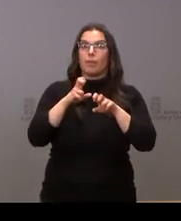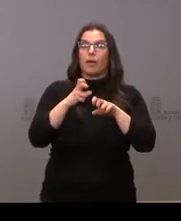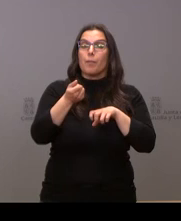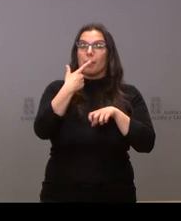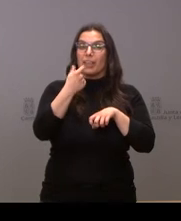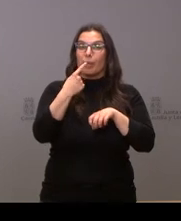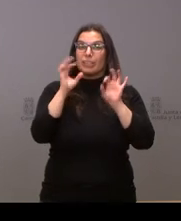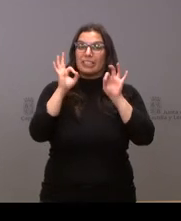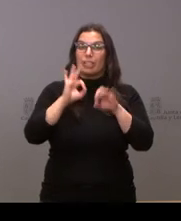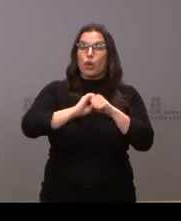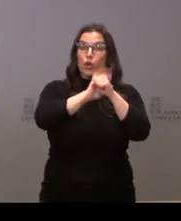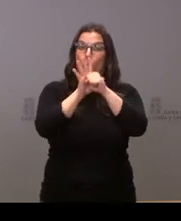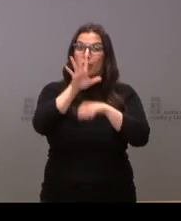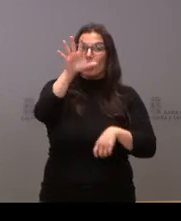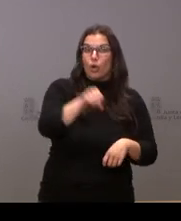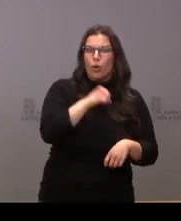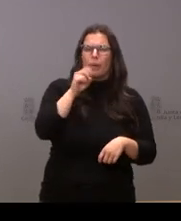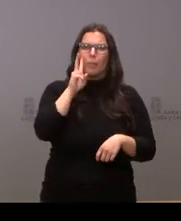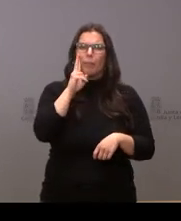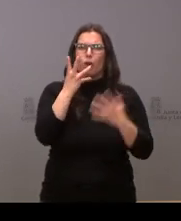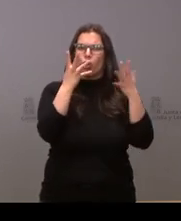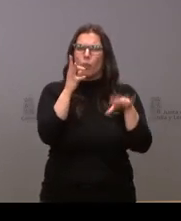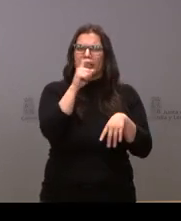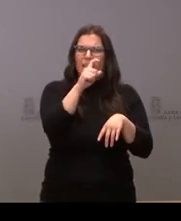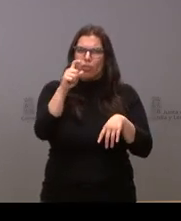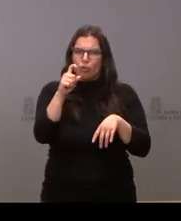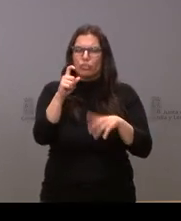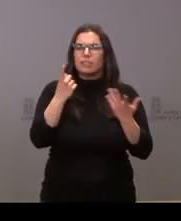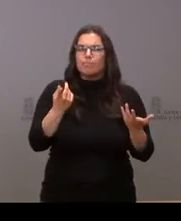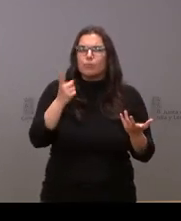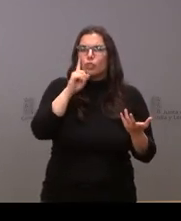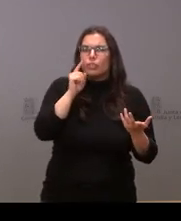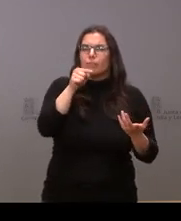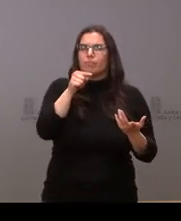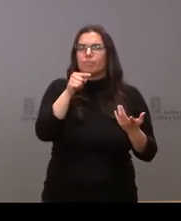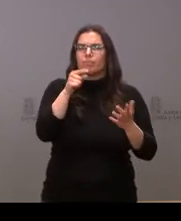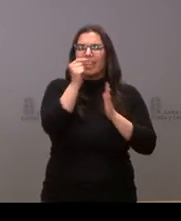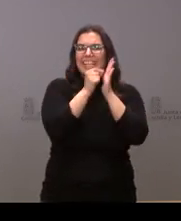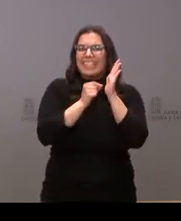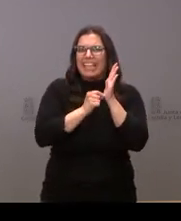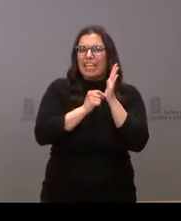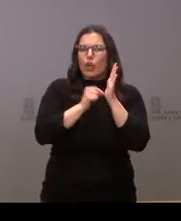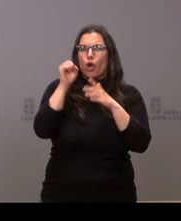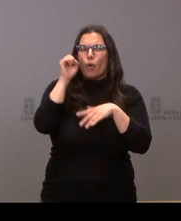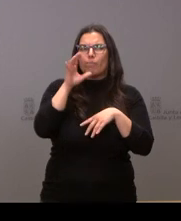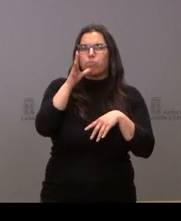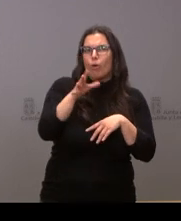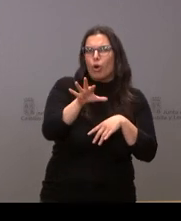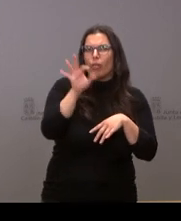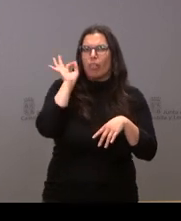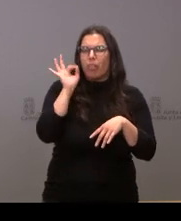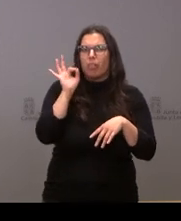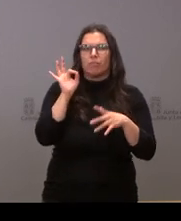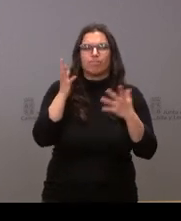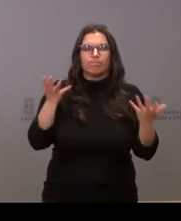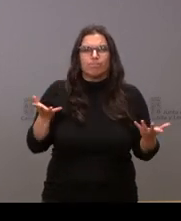solo hay 90 dosis no sé qué política se va a seguir en este sentido si la tendencia va a ser